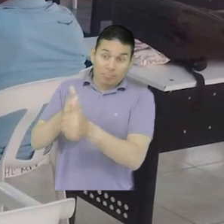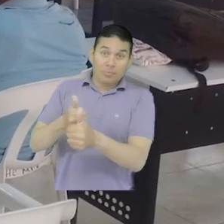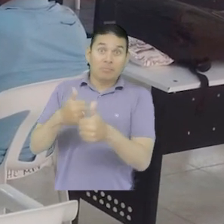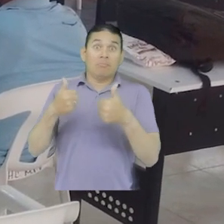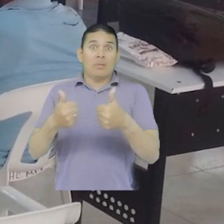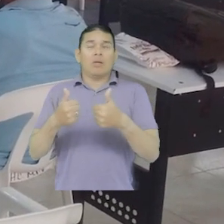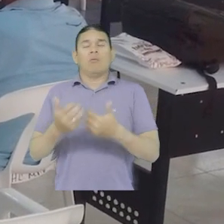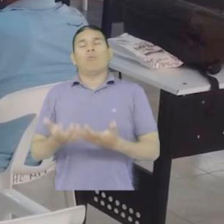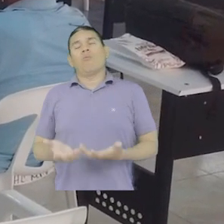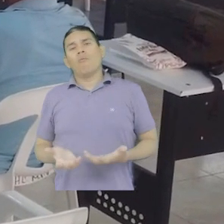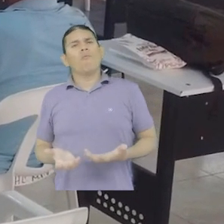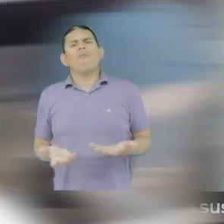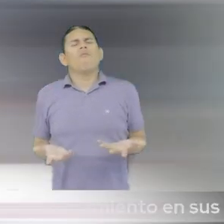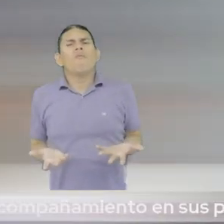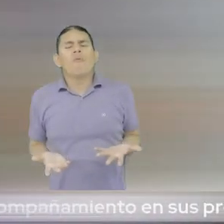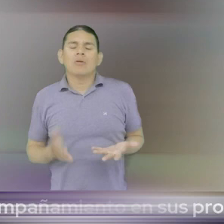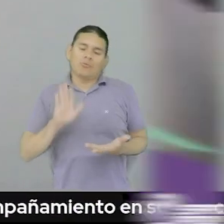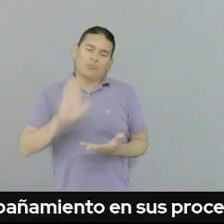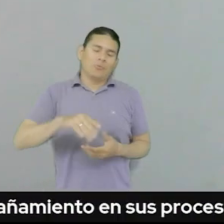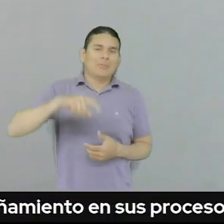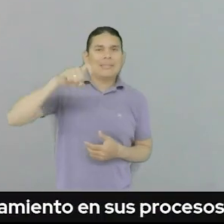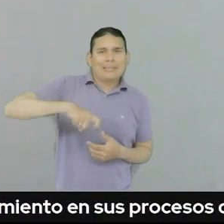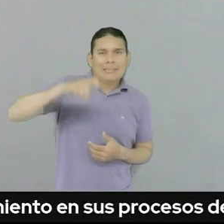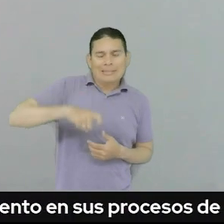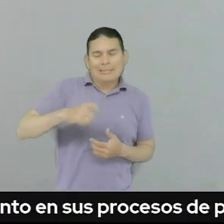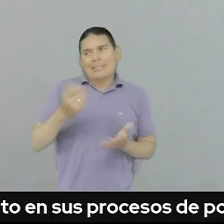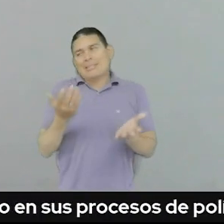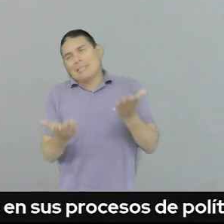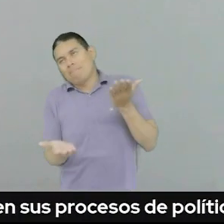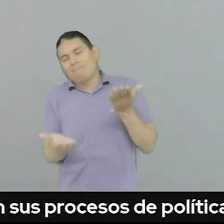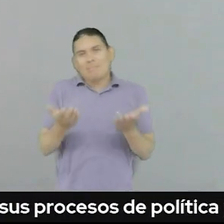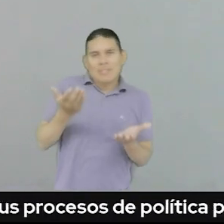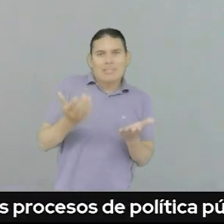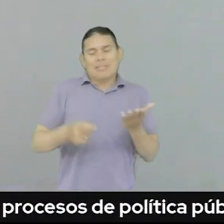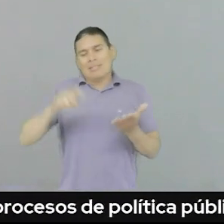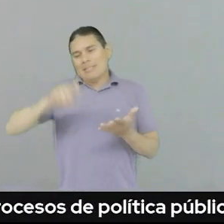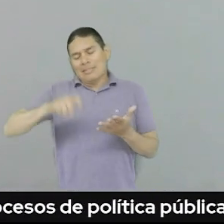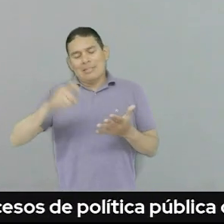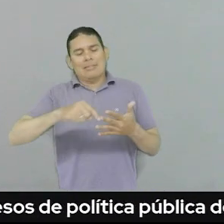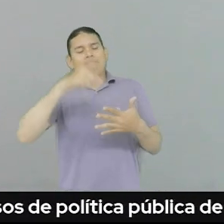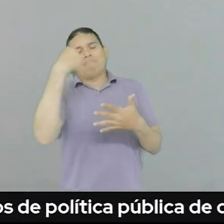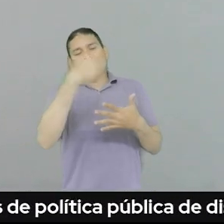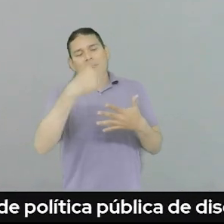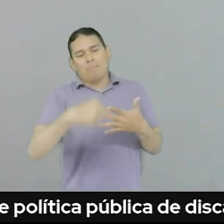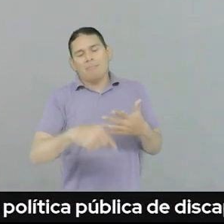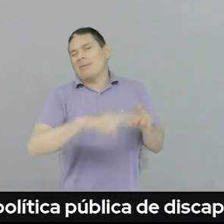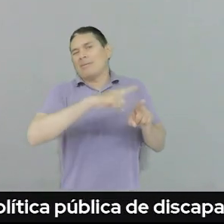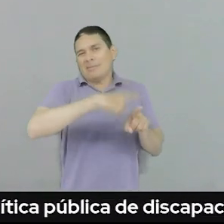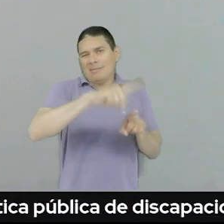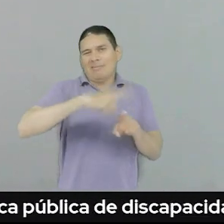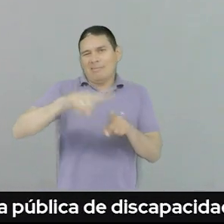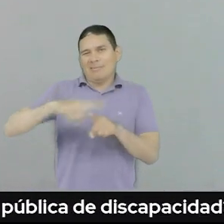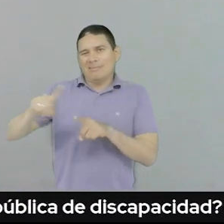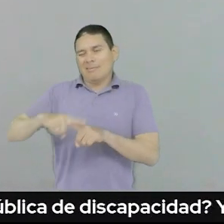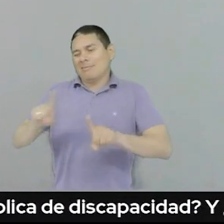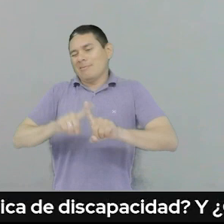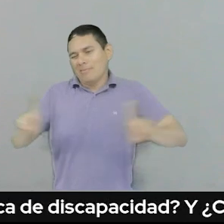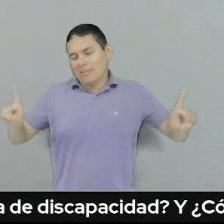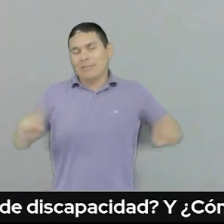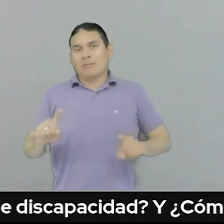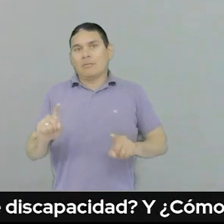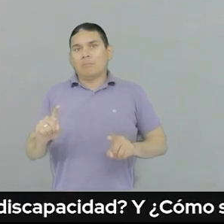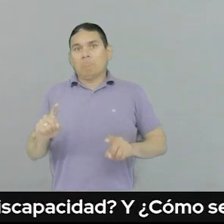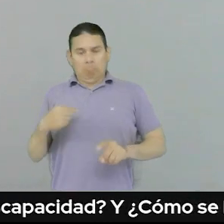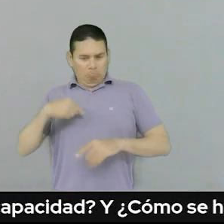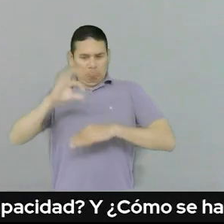depende de las necesidades del territorio, depende de ese momento en el que se encuentra el territorio en su proceso de política para